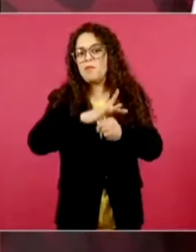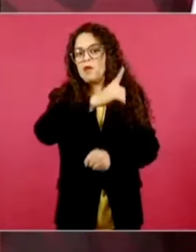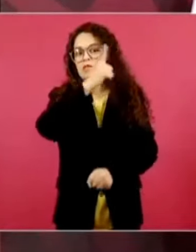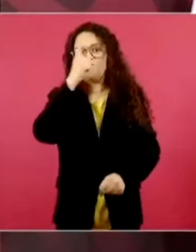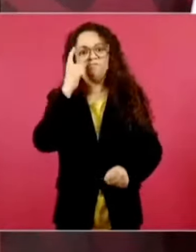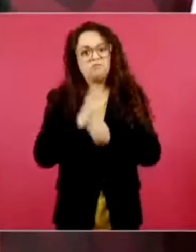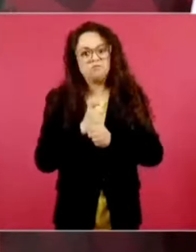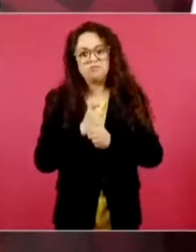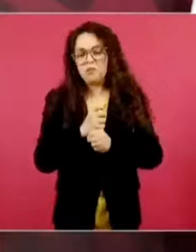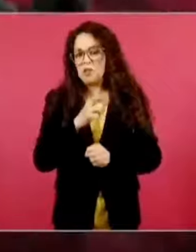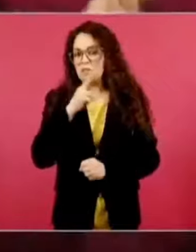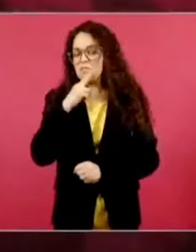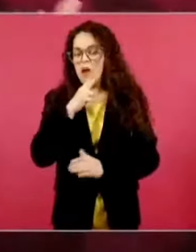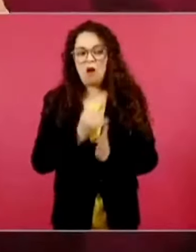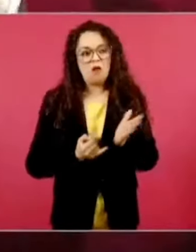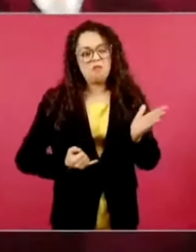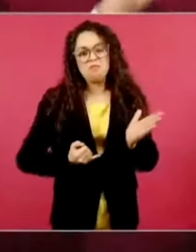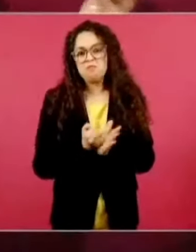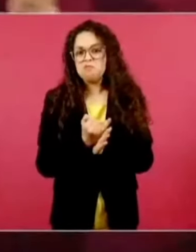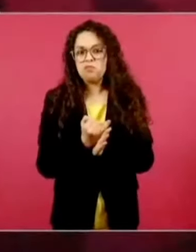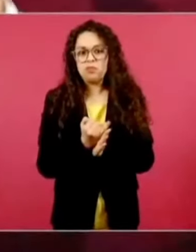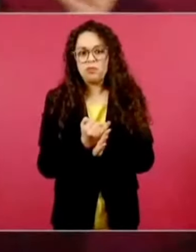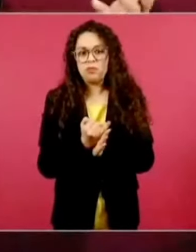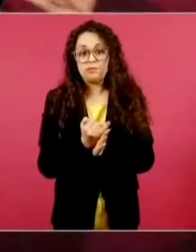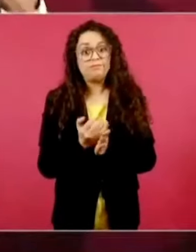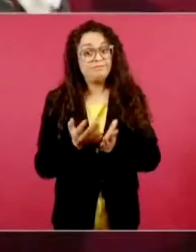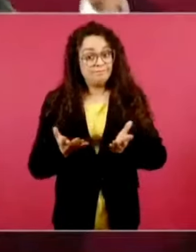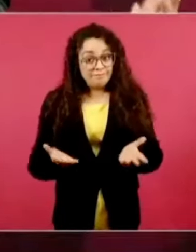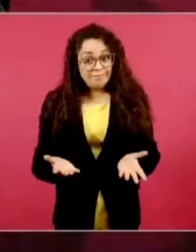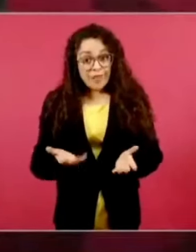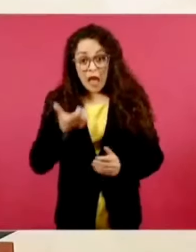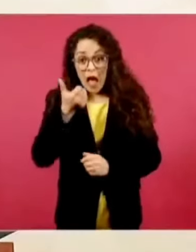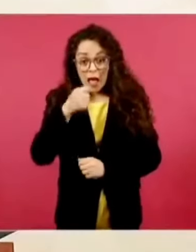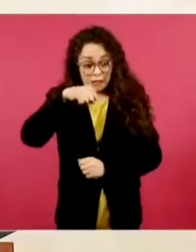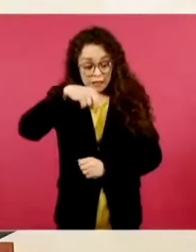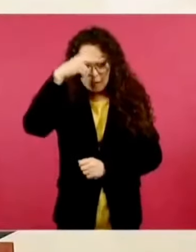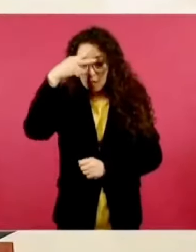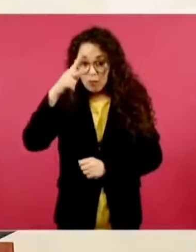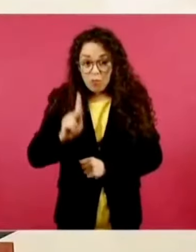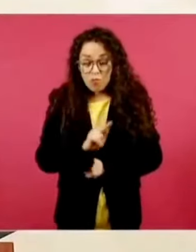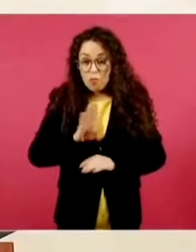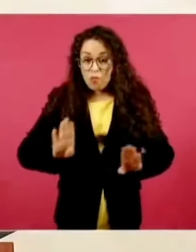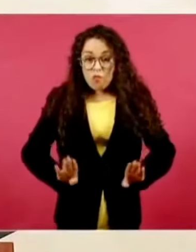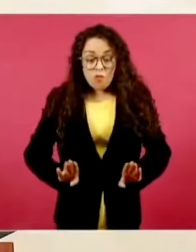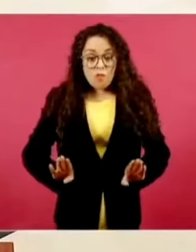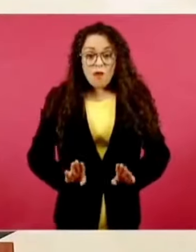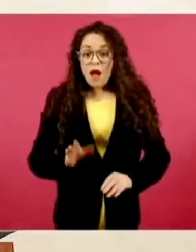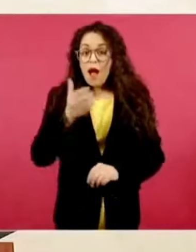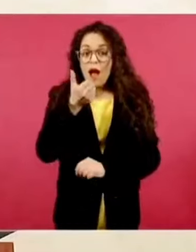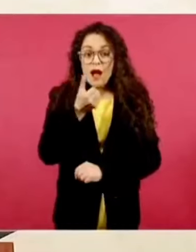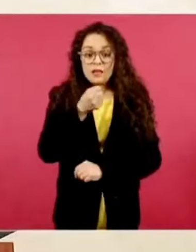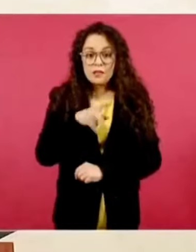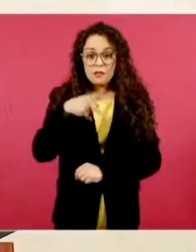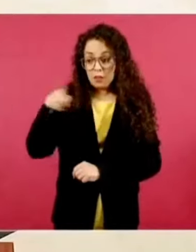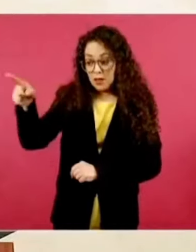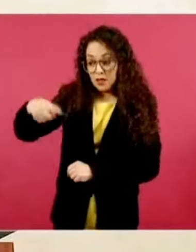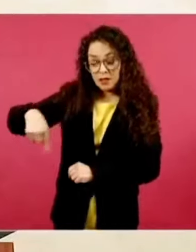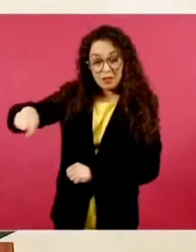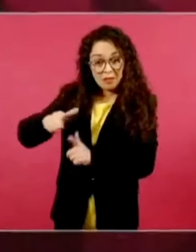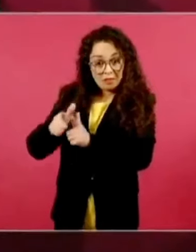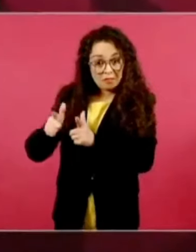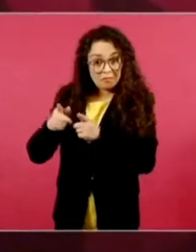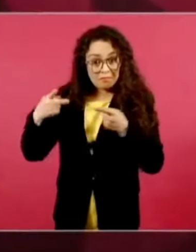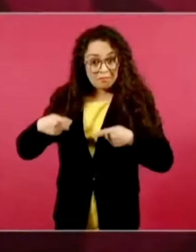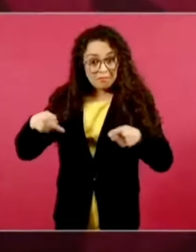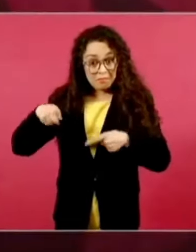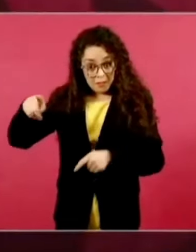Pero eso, ellos no lo